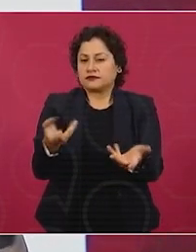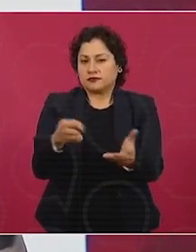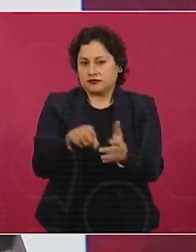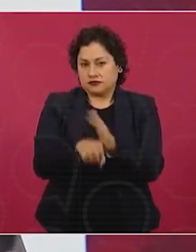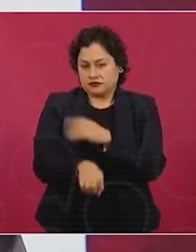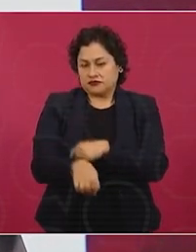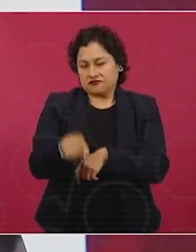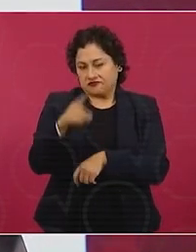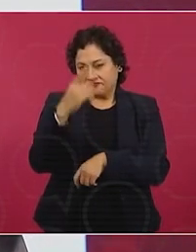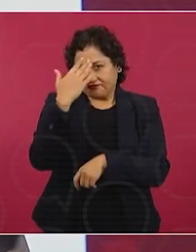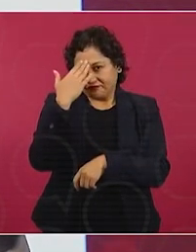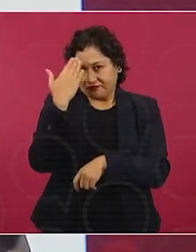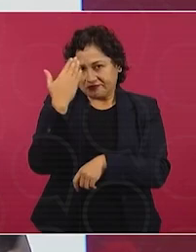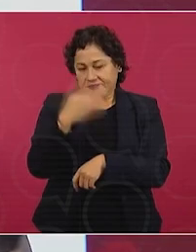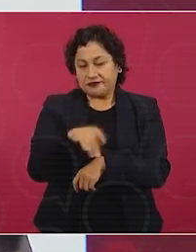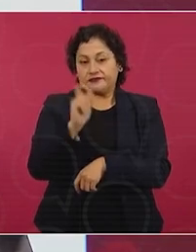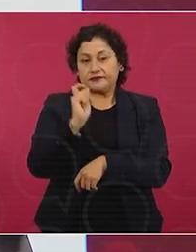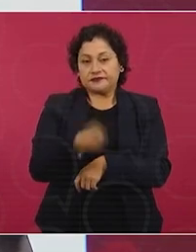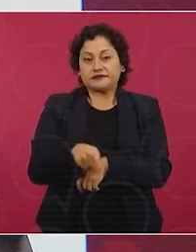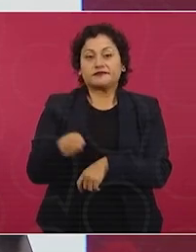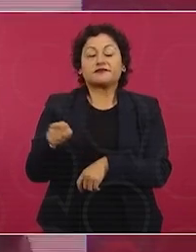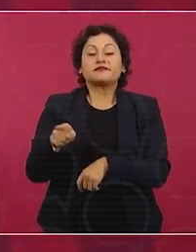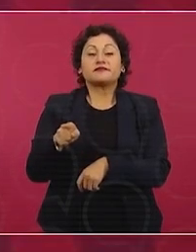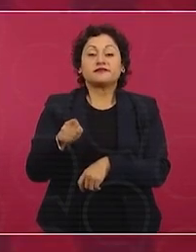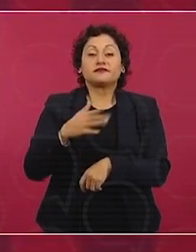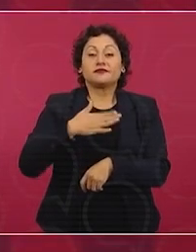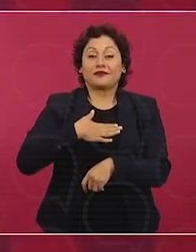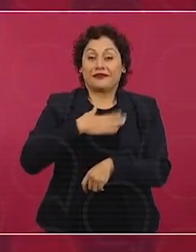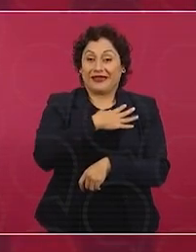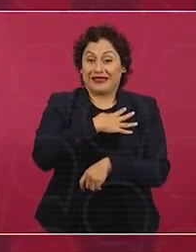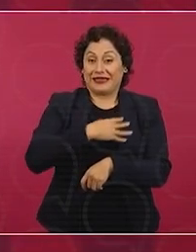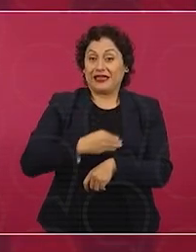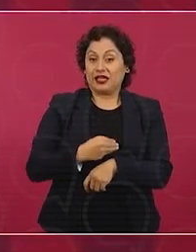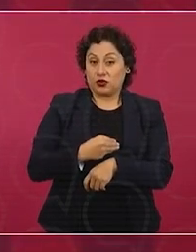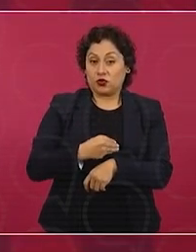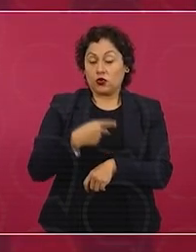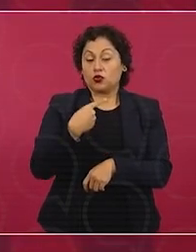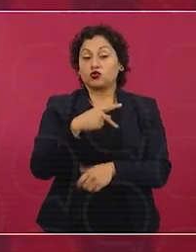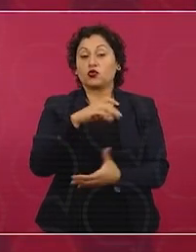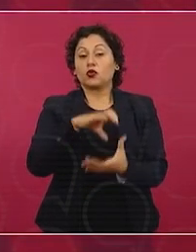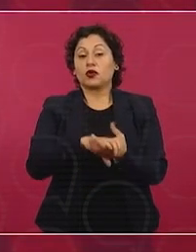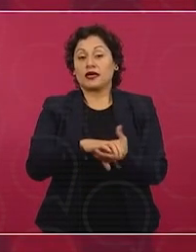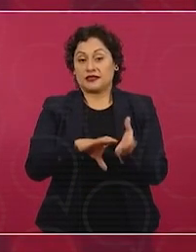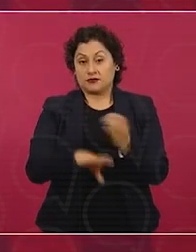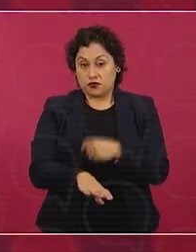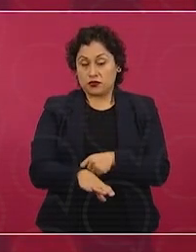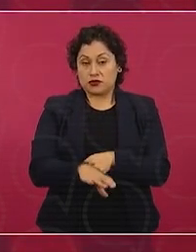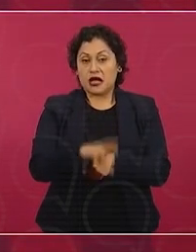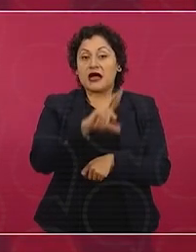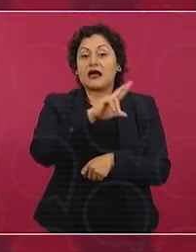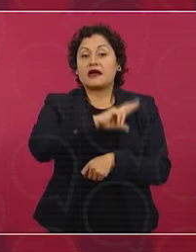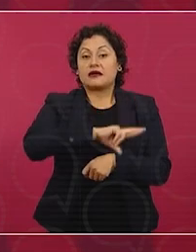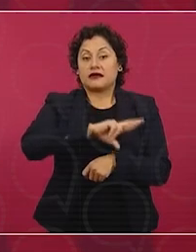porque la esposa de José Ramón, mi hijo, rentó una casa en Houston.